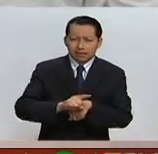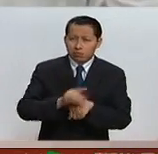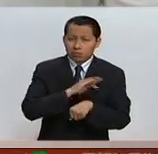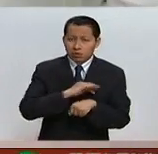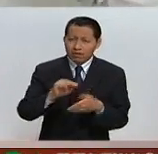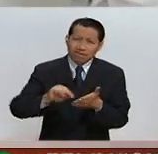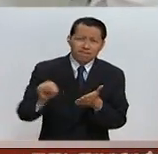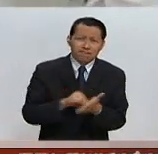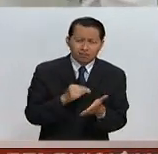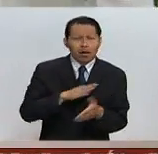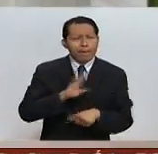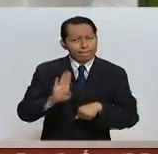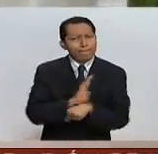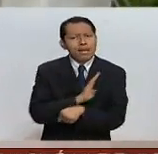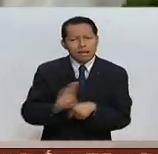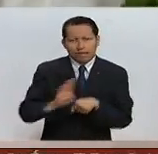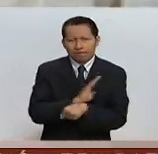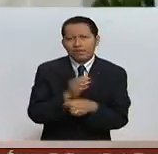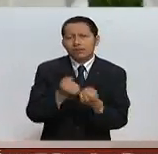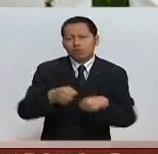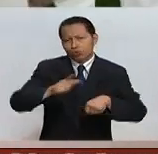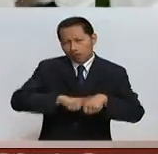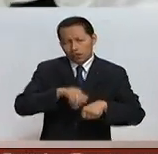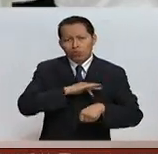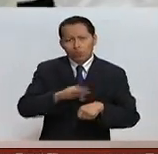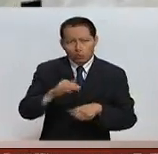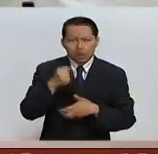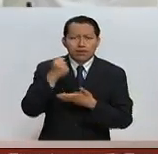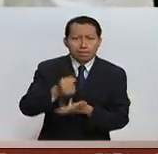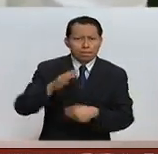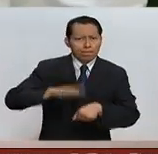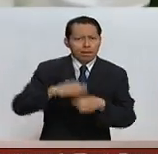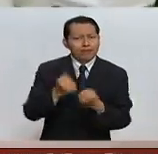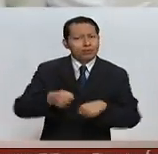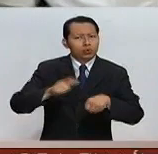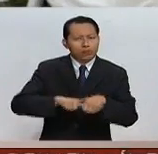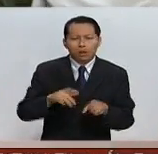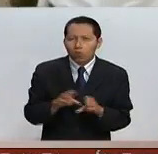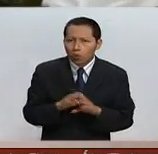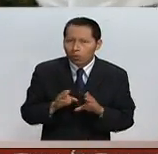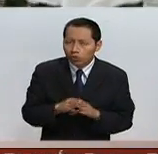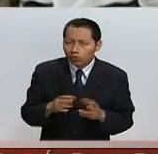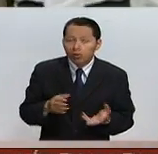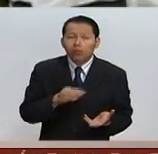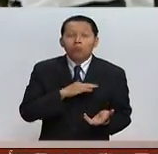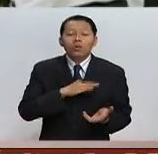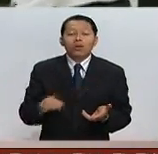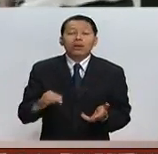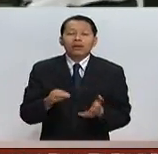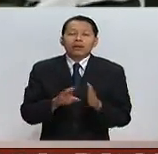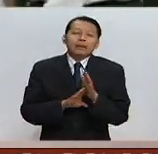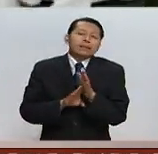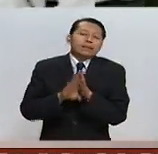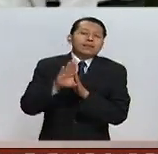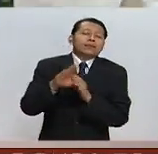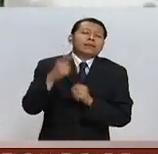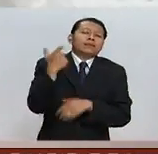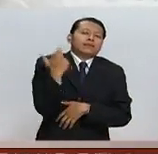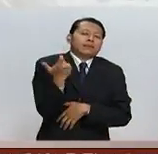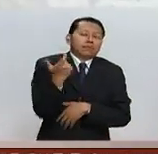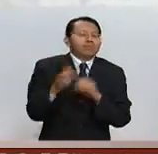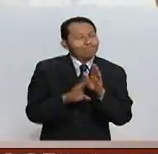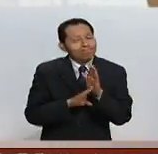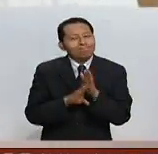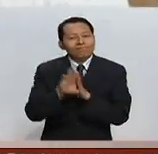beneficios, beneficios de tipo social, en inversión social, va a haber el crecimiento económico, se